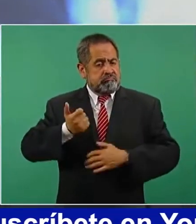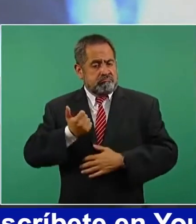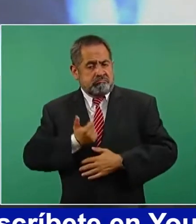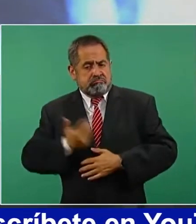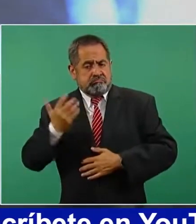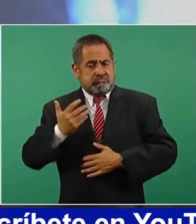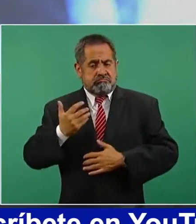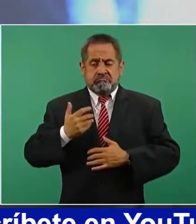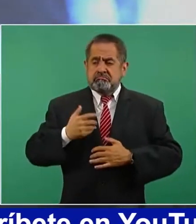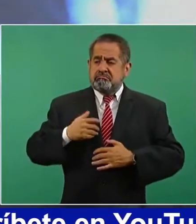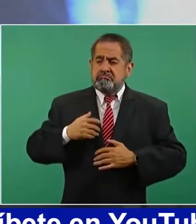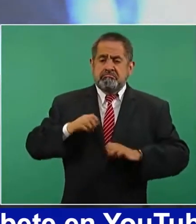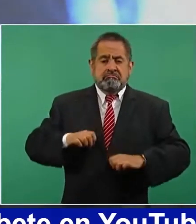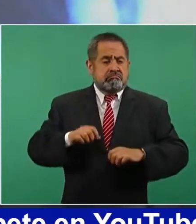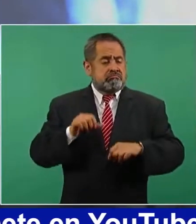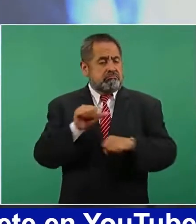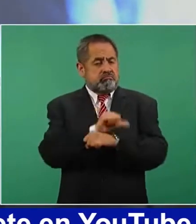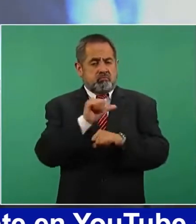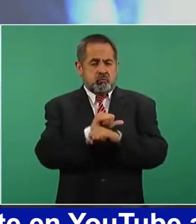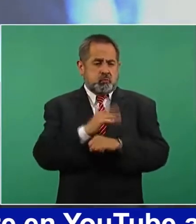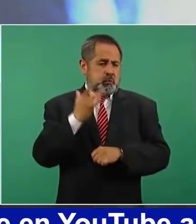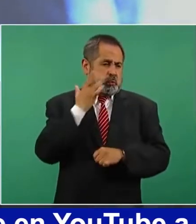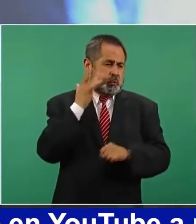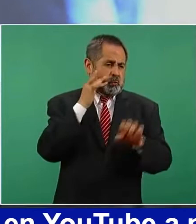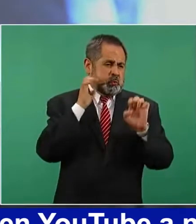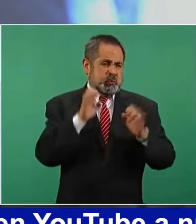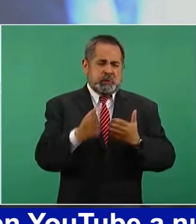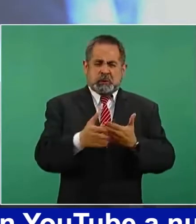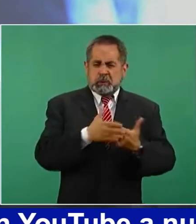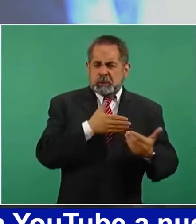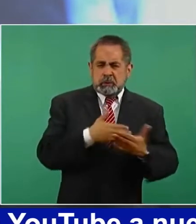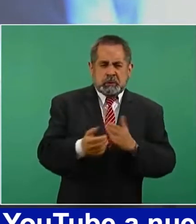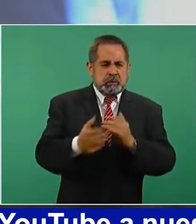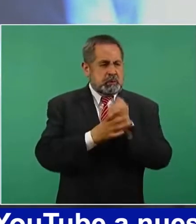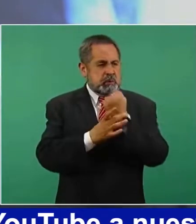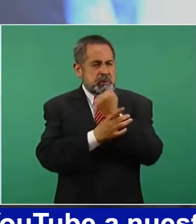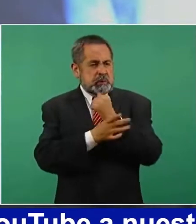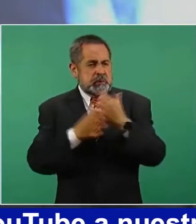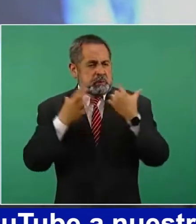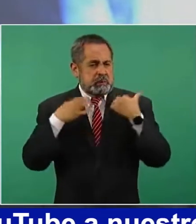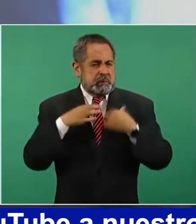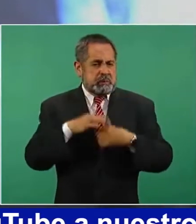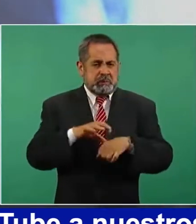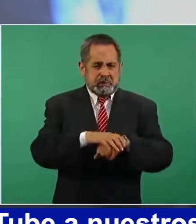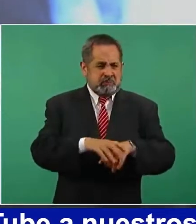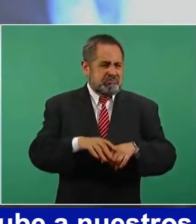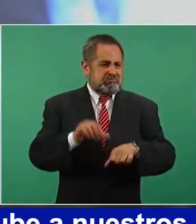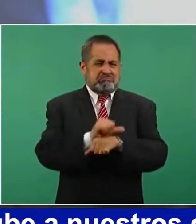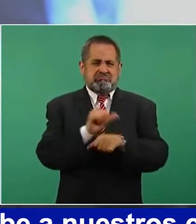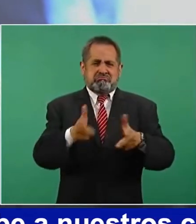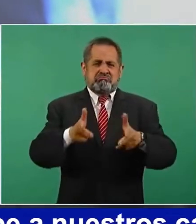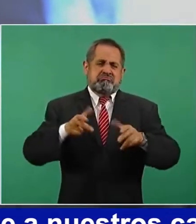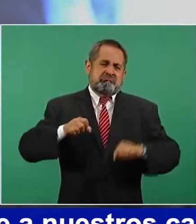los carros últimos modelos, las alhajas, las trocas,